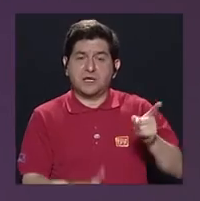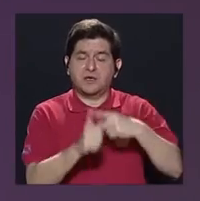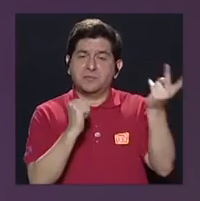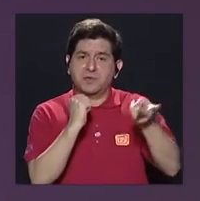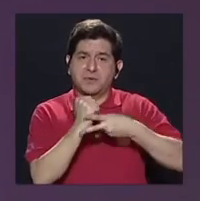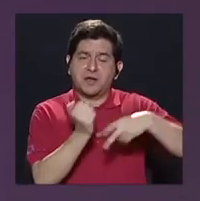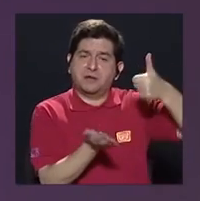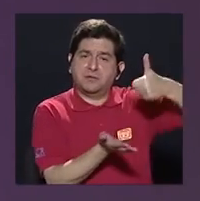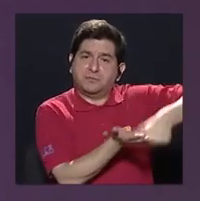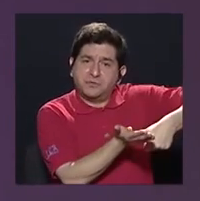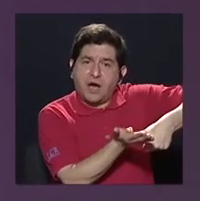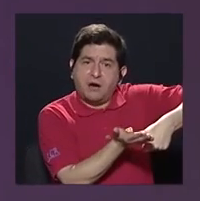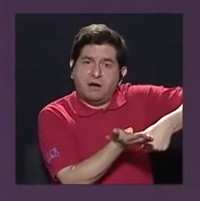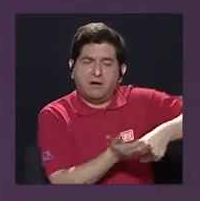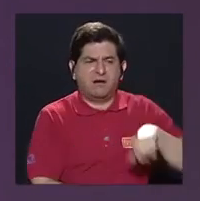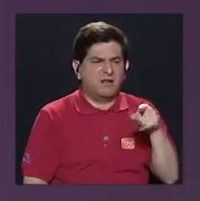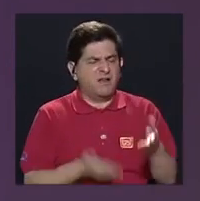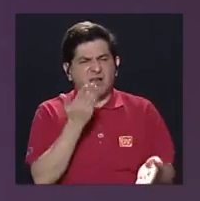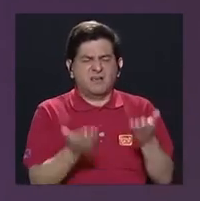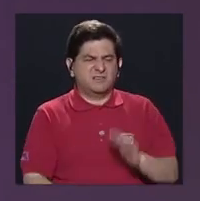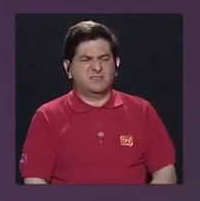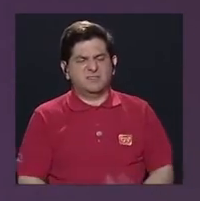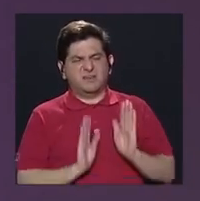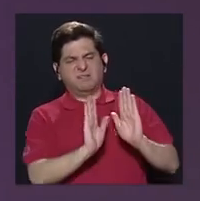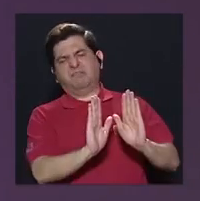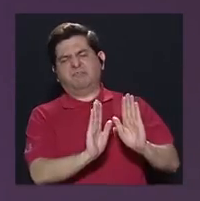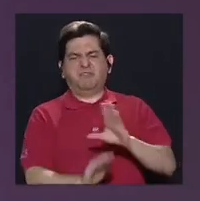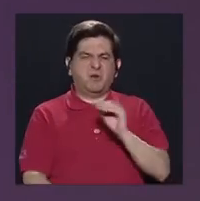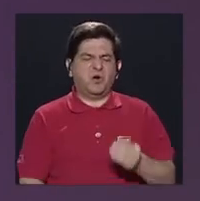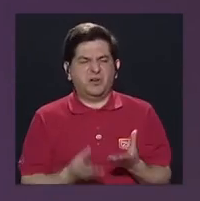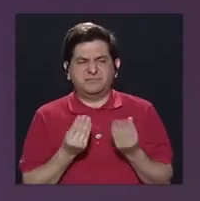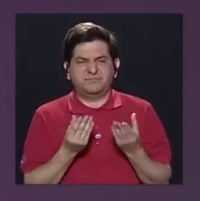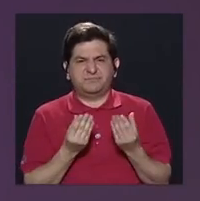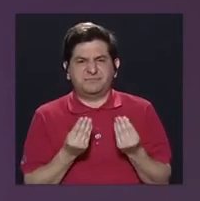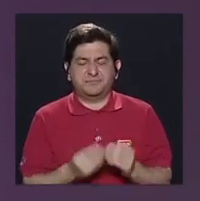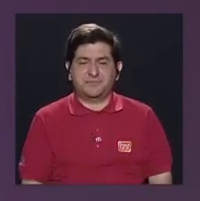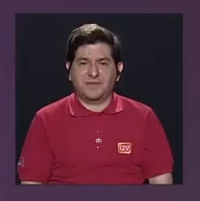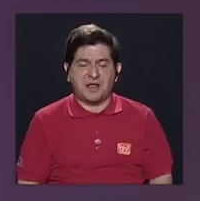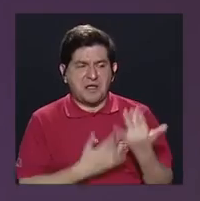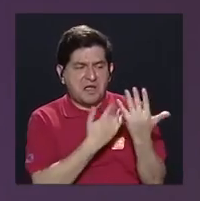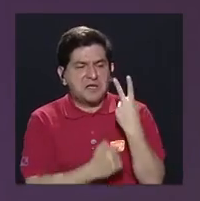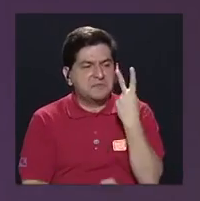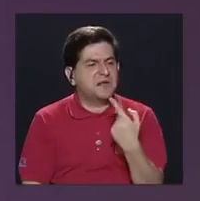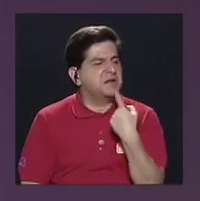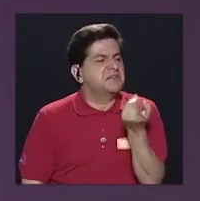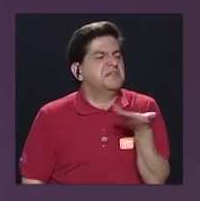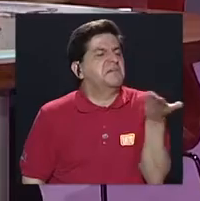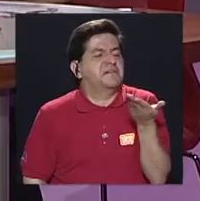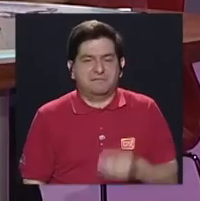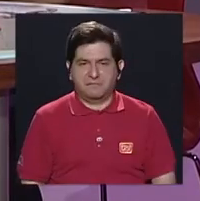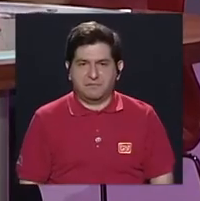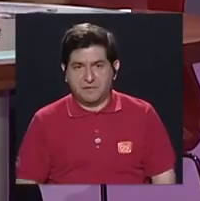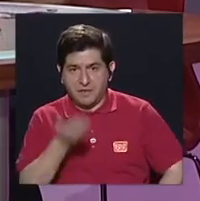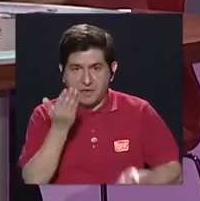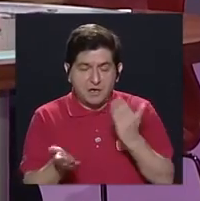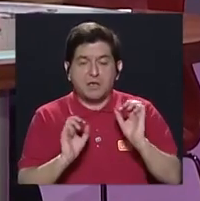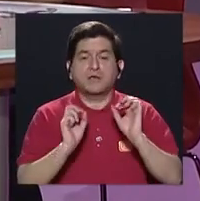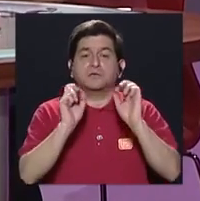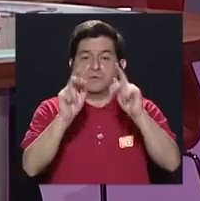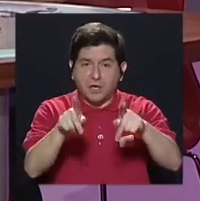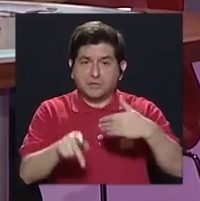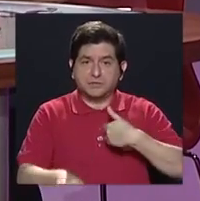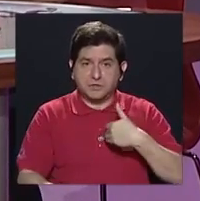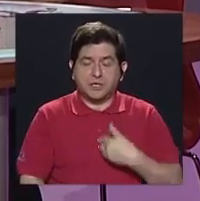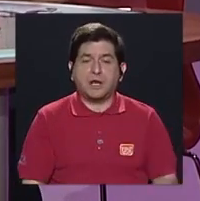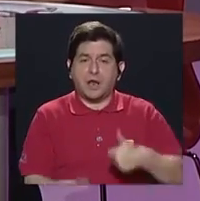primera vez y que están como decepcionados, asustados, esperando a ver qué estamos diciendo y que puedan tener esa posibilidad